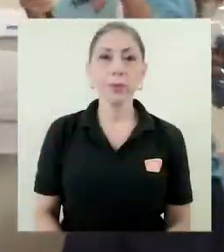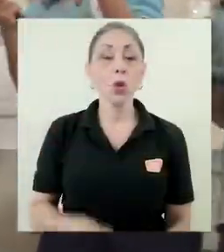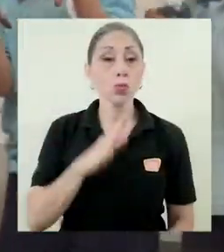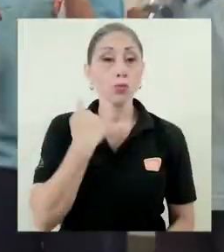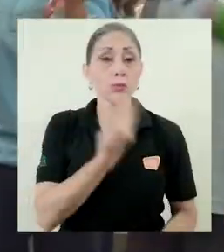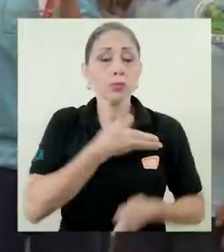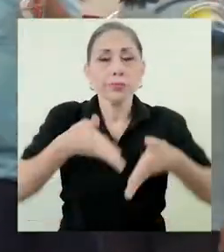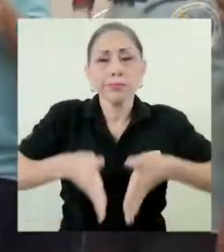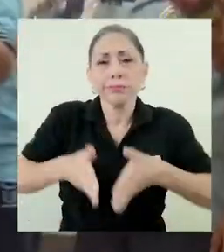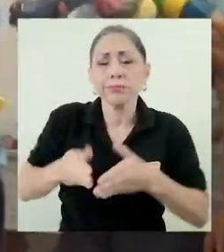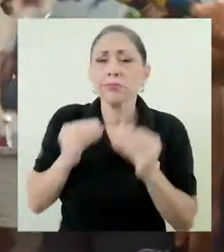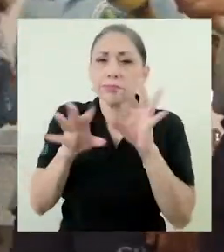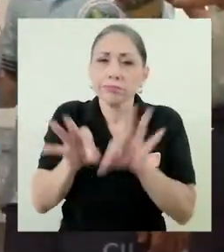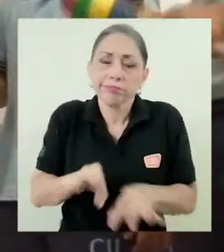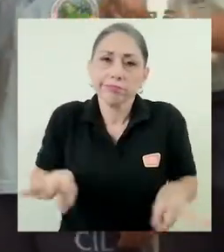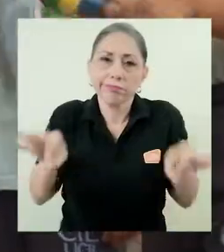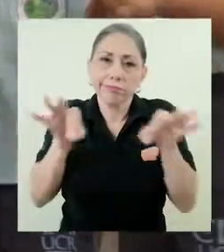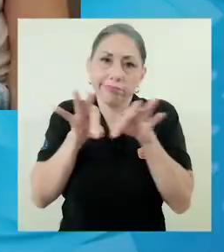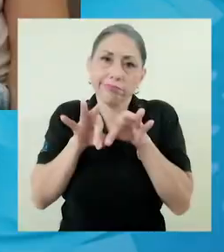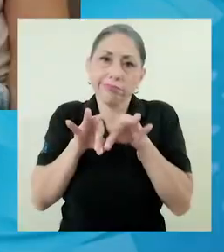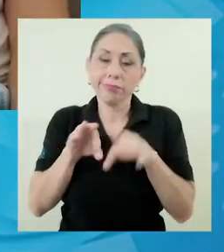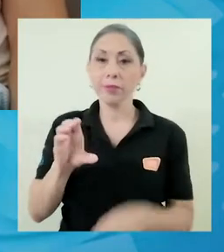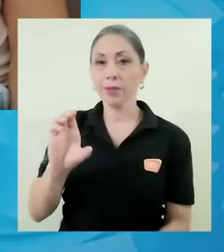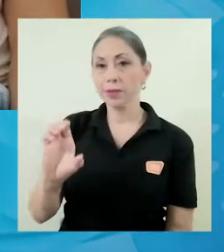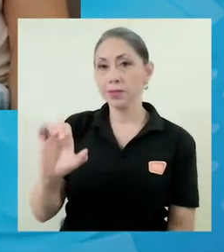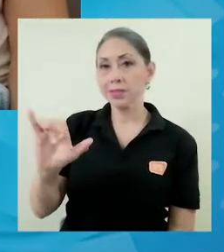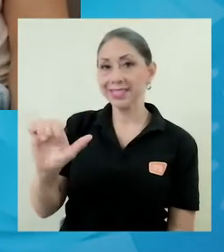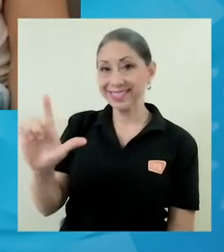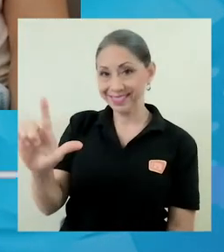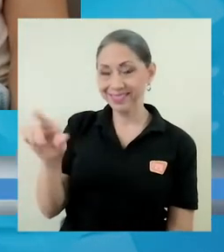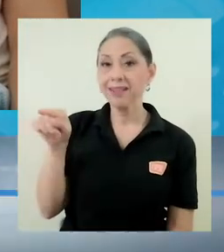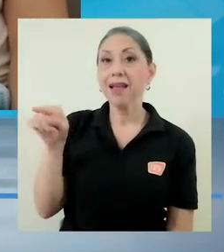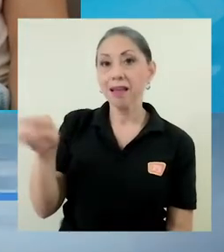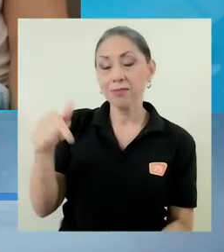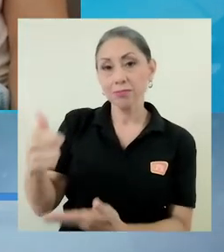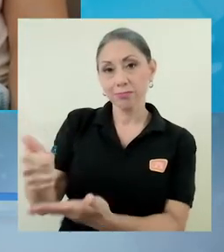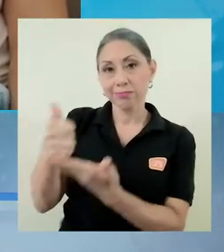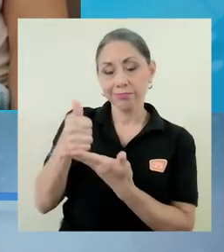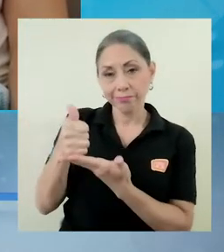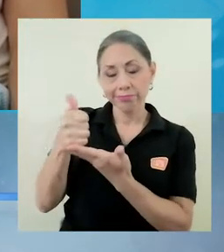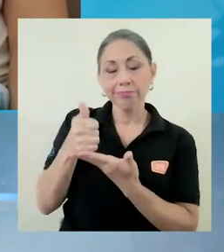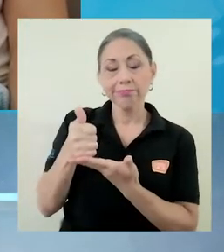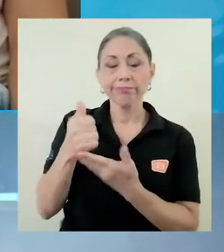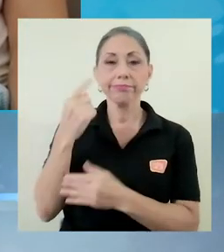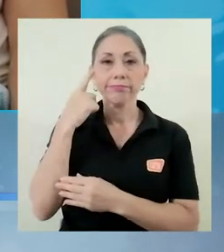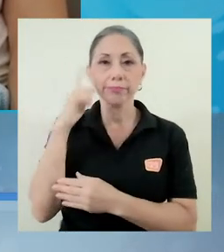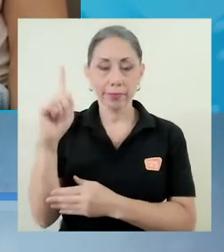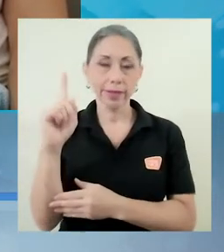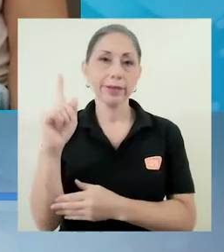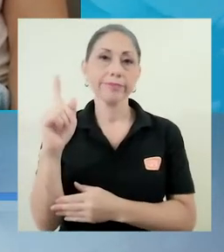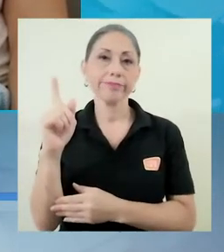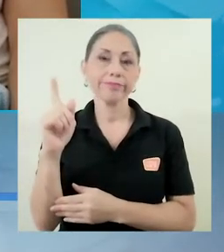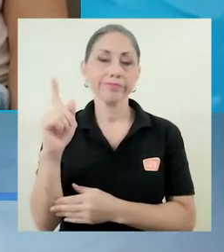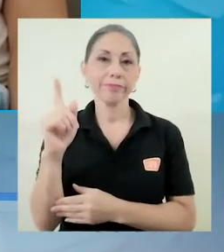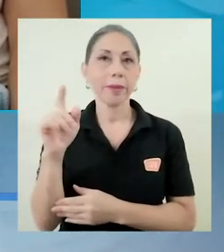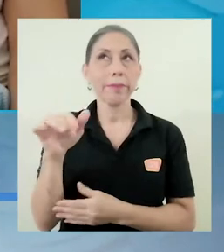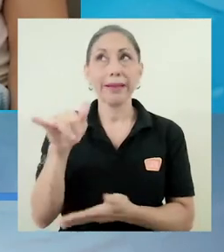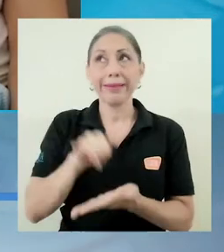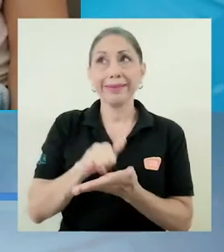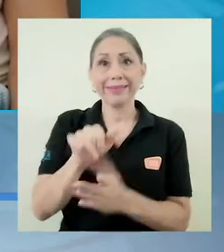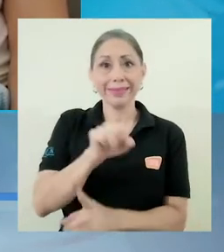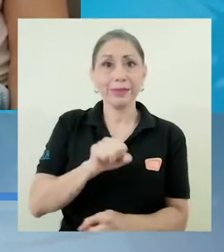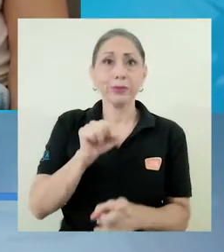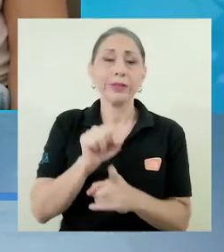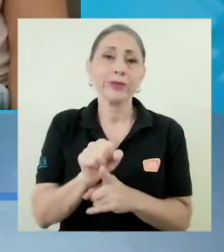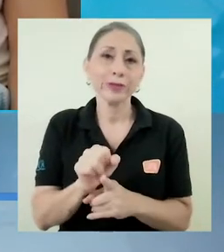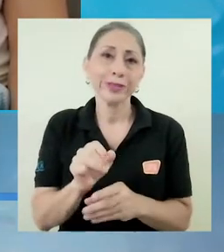Nuestros hijos son muy importantes y el SIL, digamos, nos ha ayudado para que esto sea lo